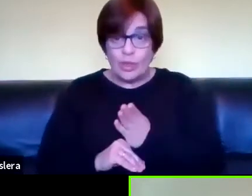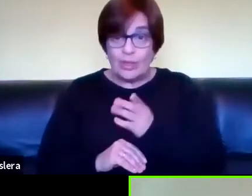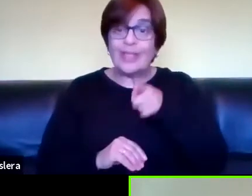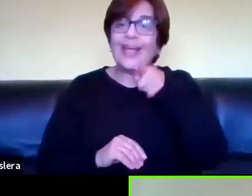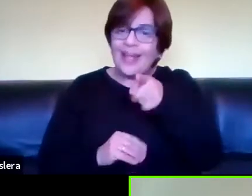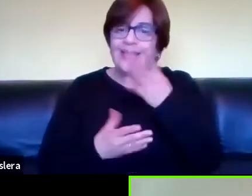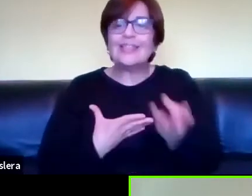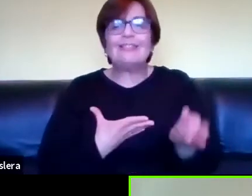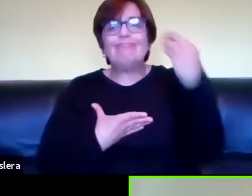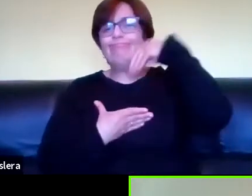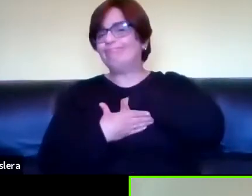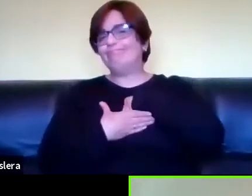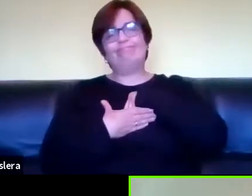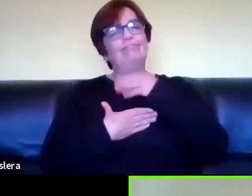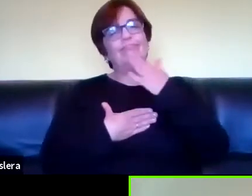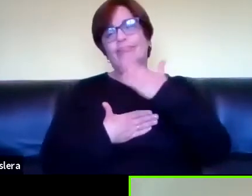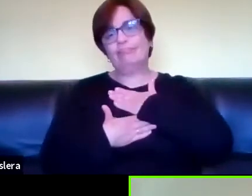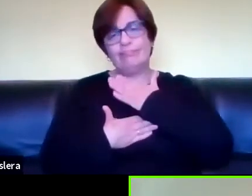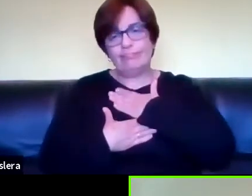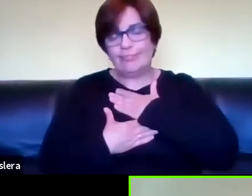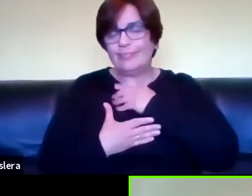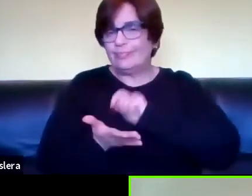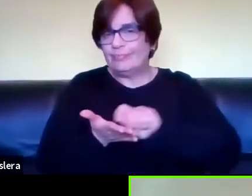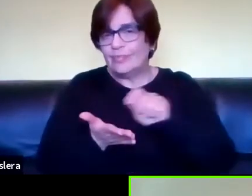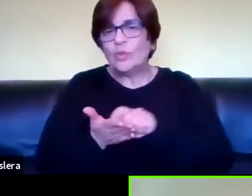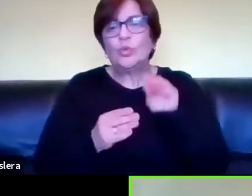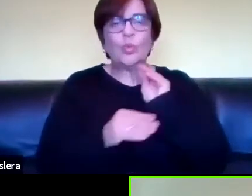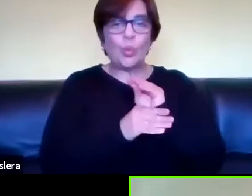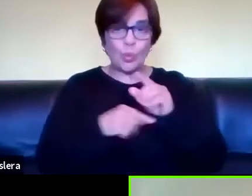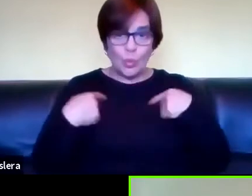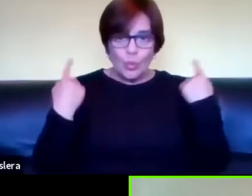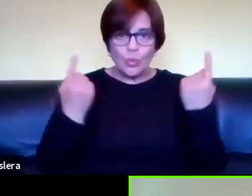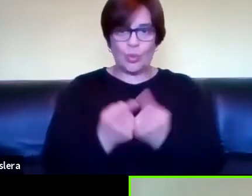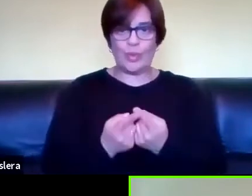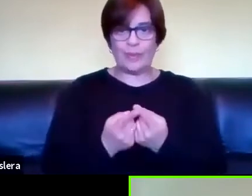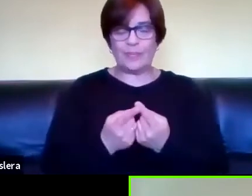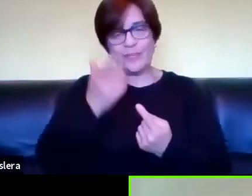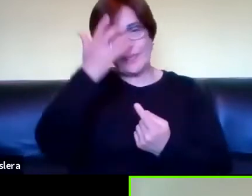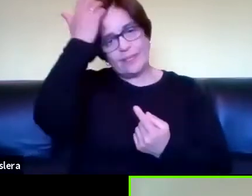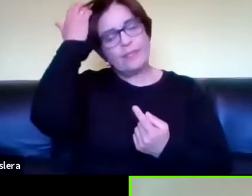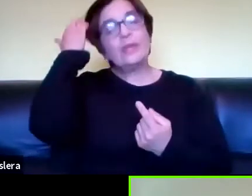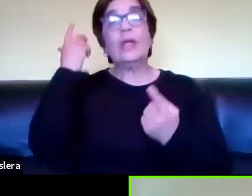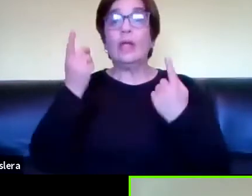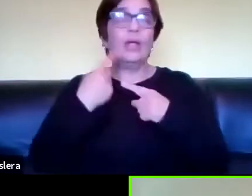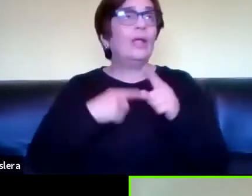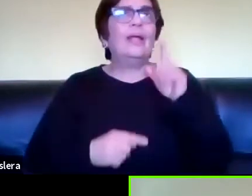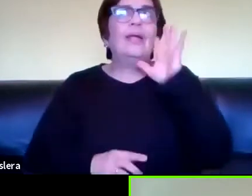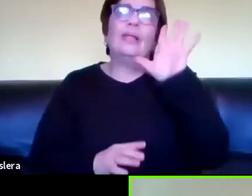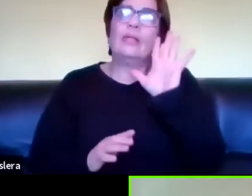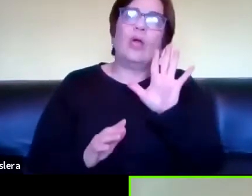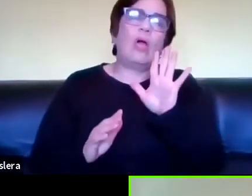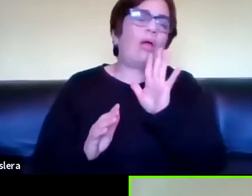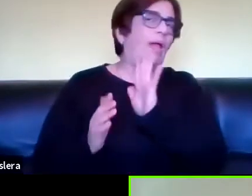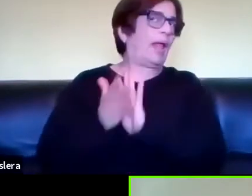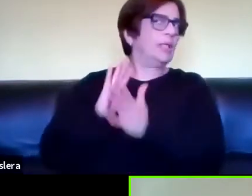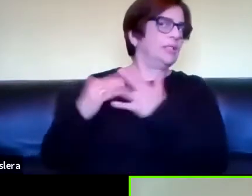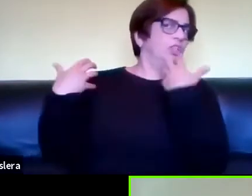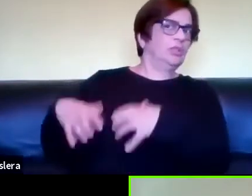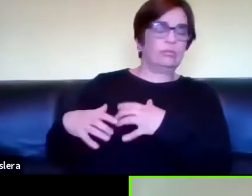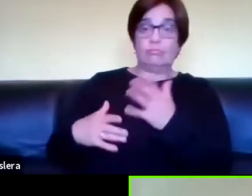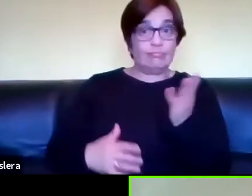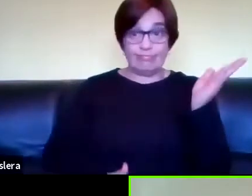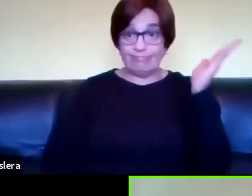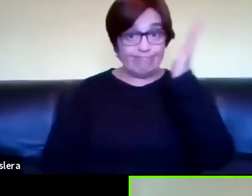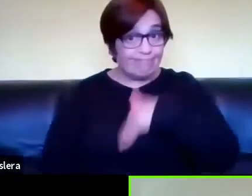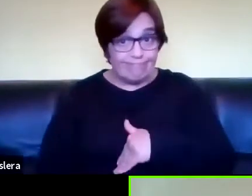forma parte de nosotros como cultura letrada a ese nivel o sea que no podemos zafar de la cultura letrada así